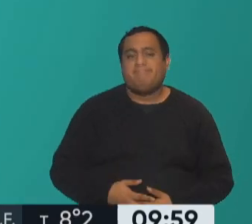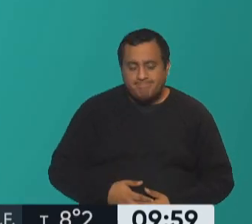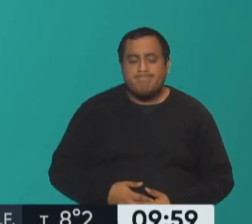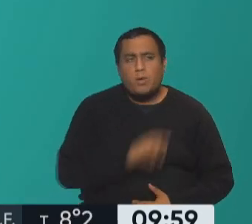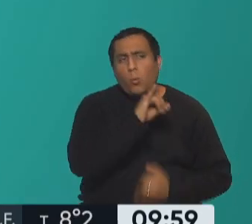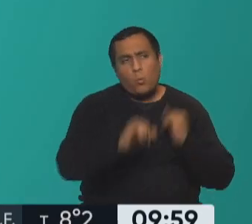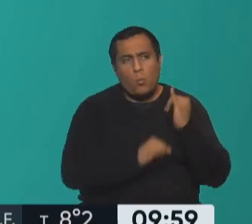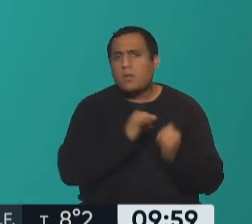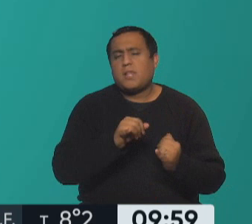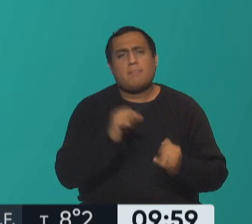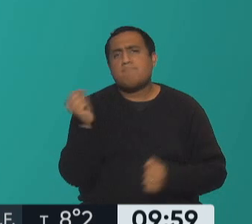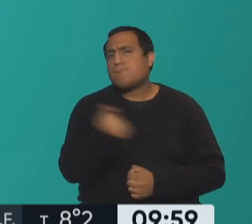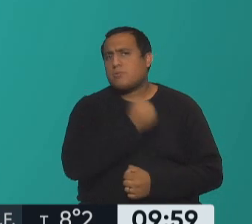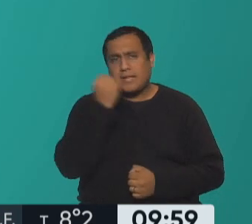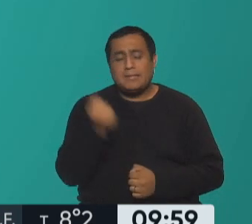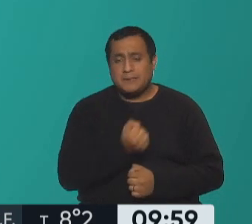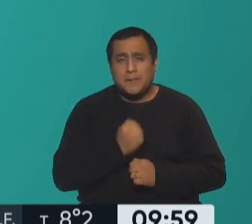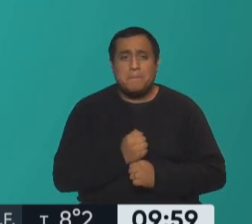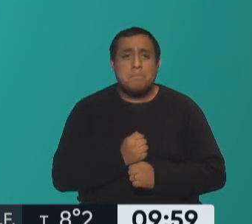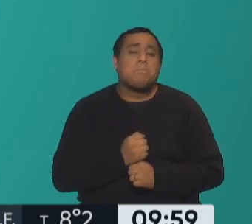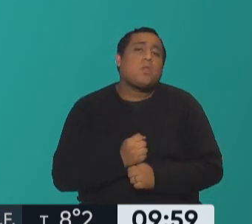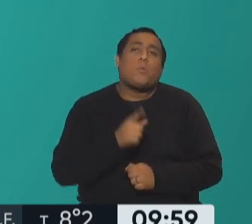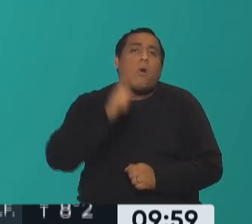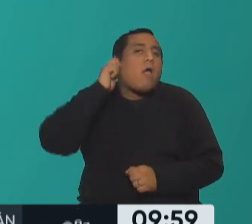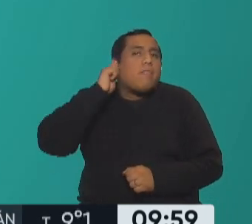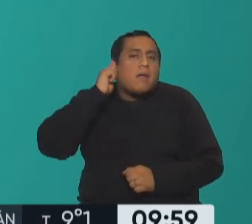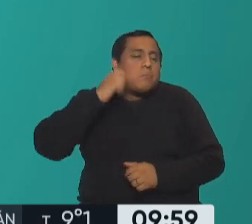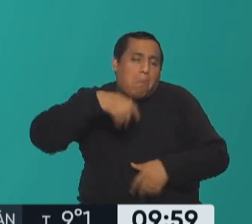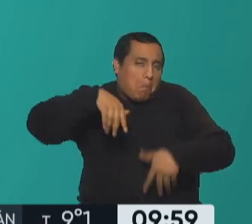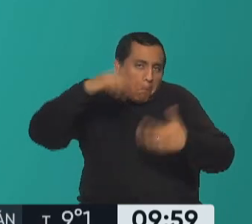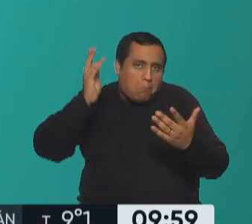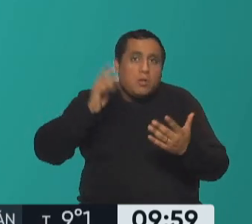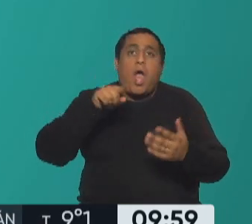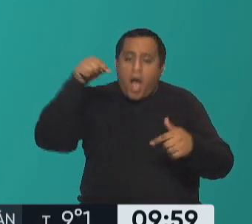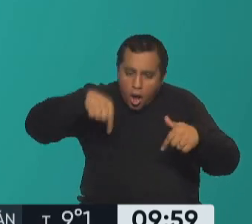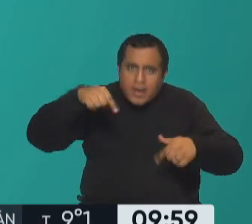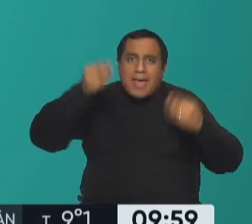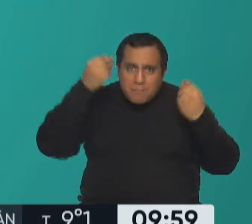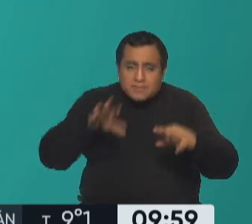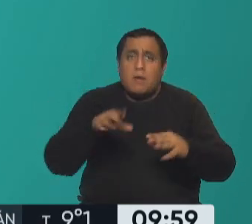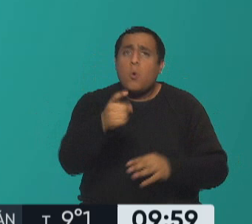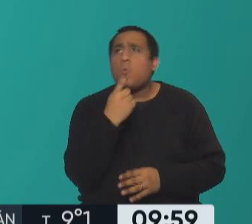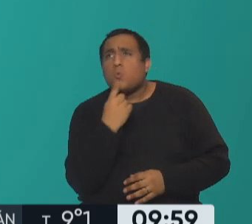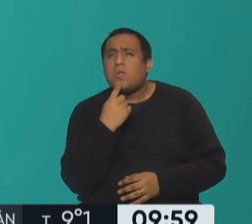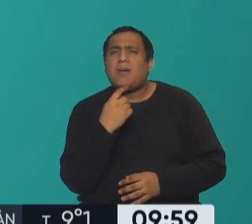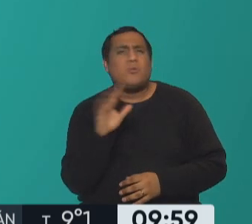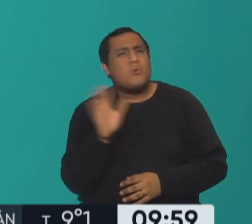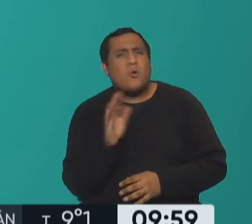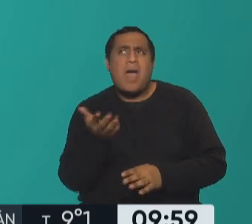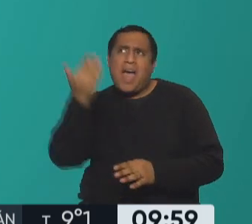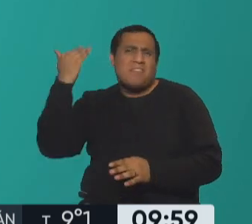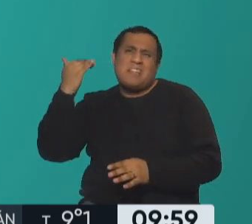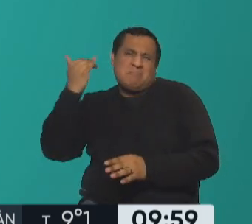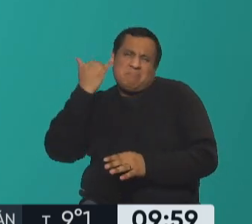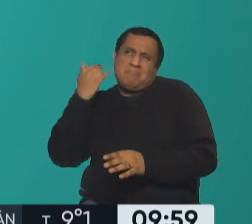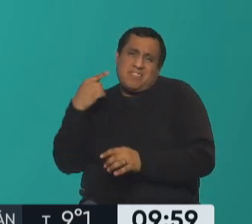que dijiste Vicky es tan clave aunque tengas la edad que tenga hoy es el momento para empezar no lo dudes porque lo que no hiciste ya no está